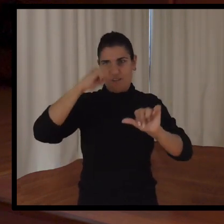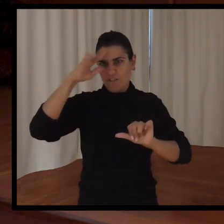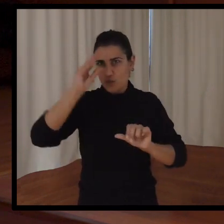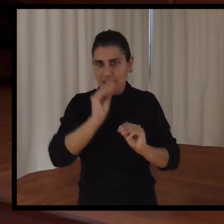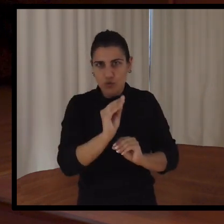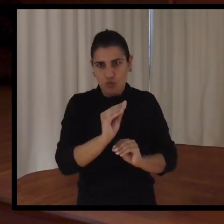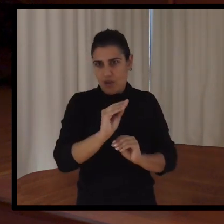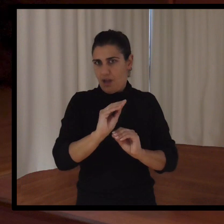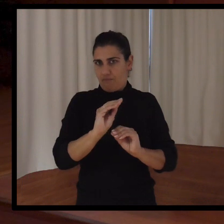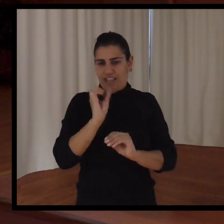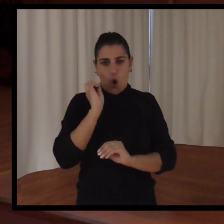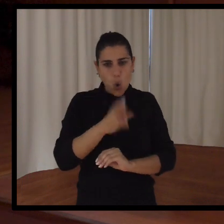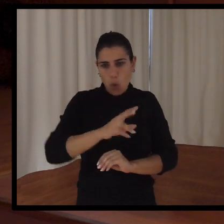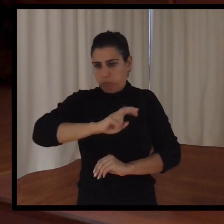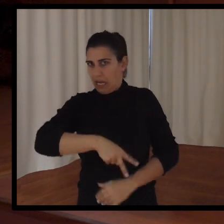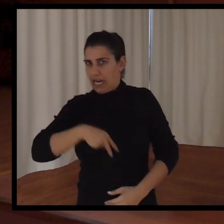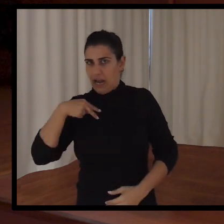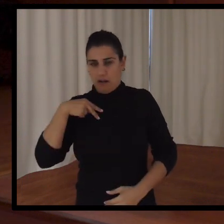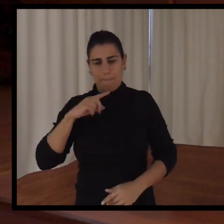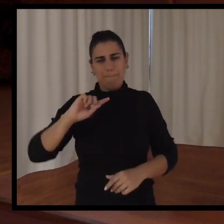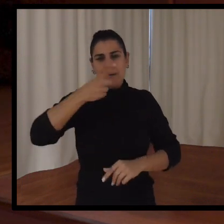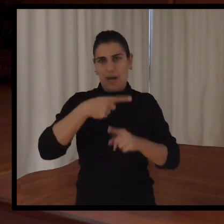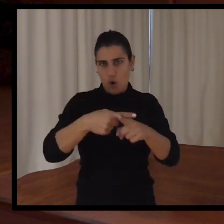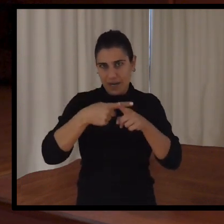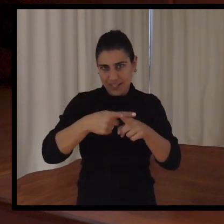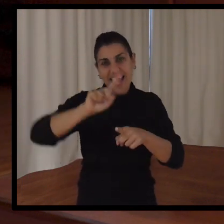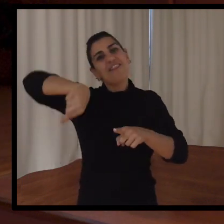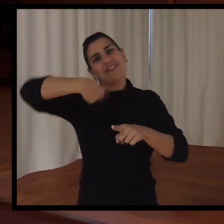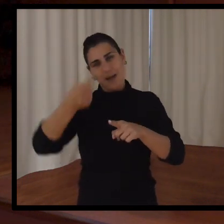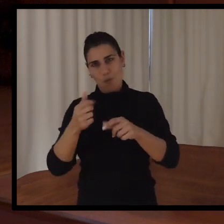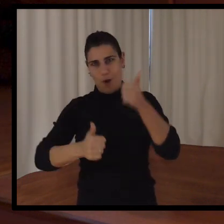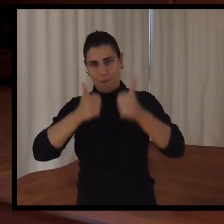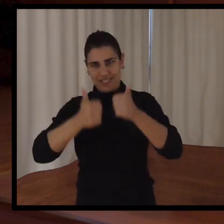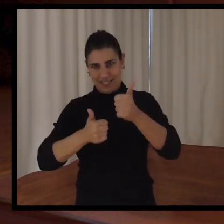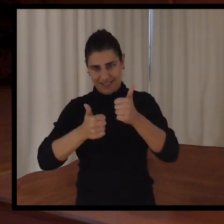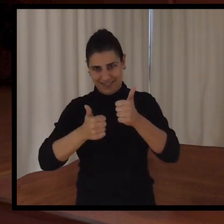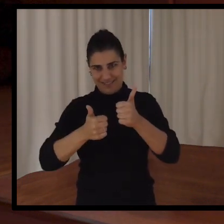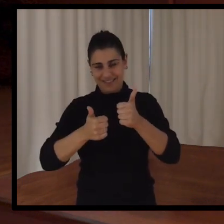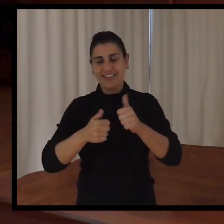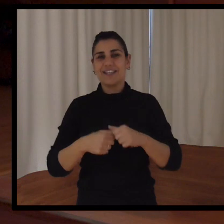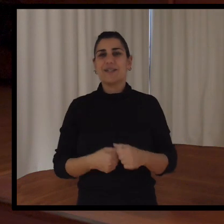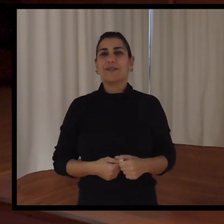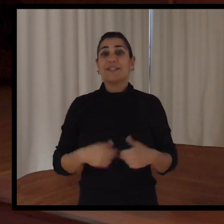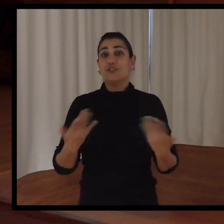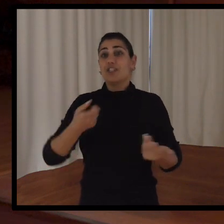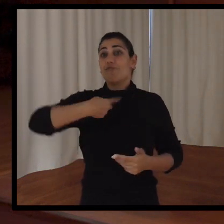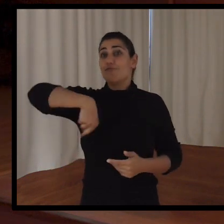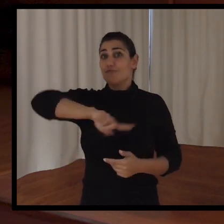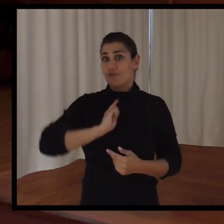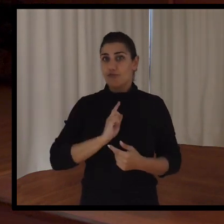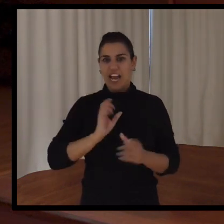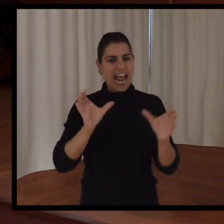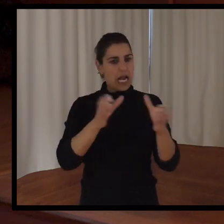clubes y todo en general, compartir antes que competir. En relación a lo que me decía, pues nosotros compartimos